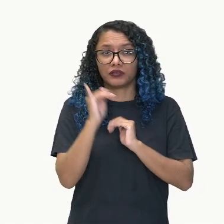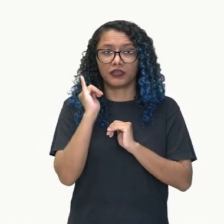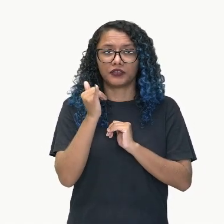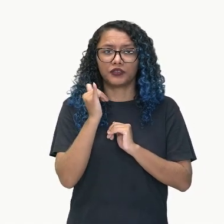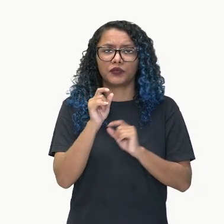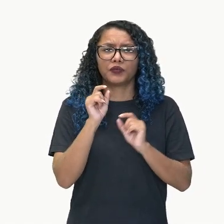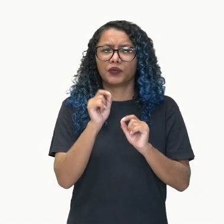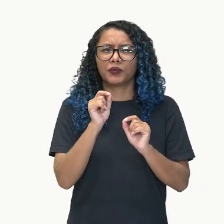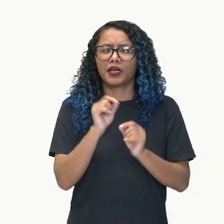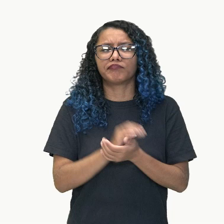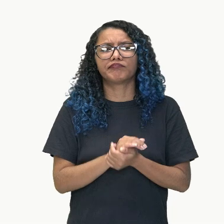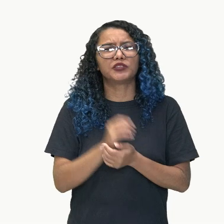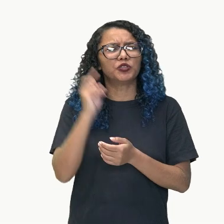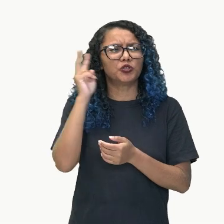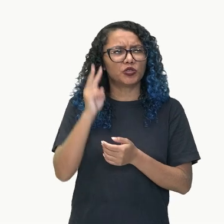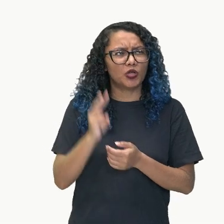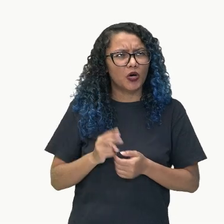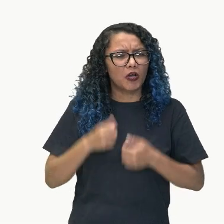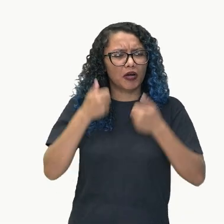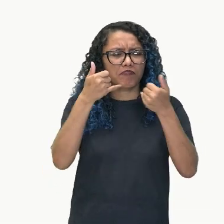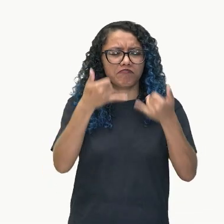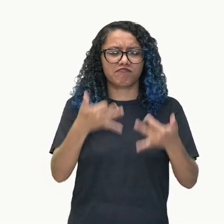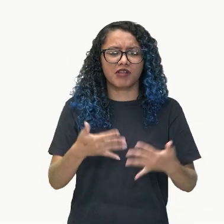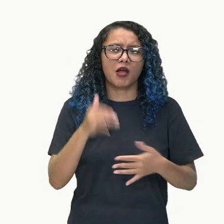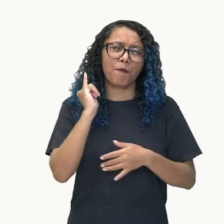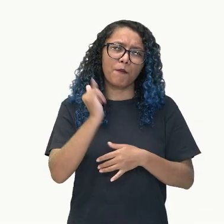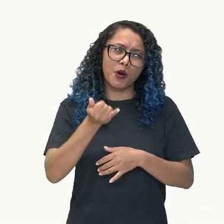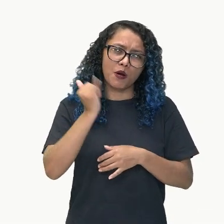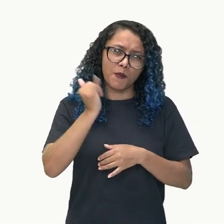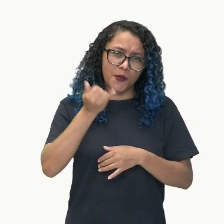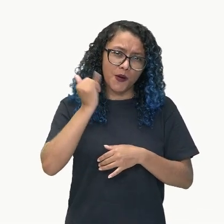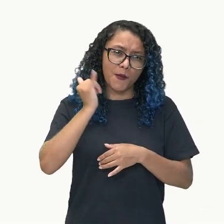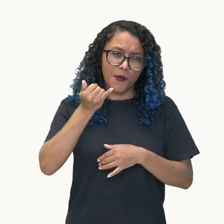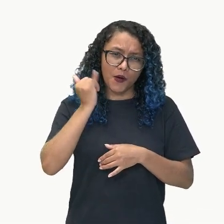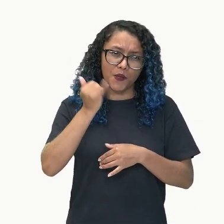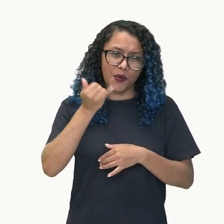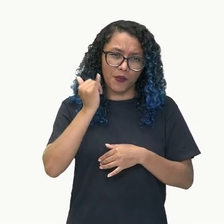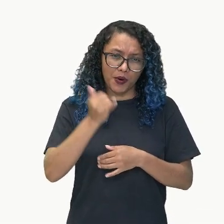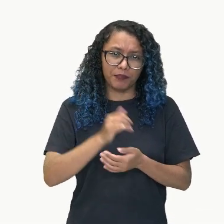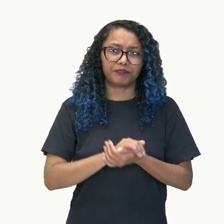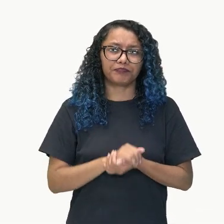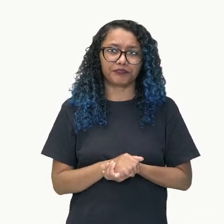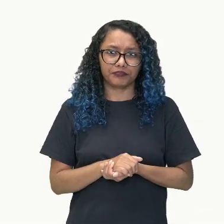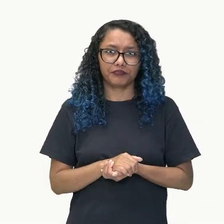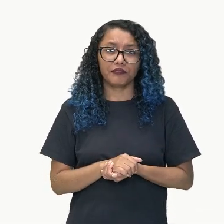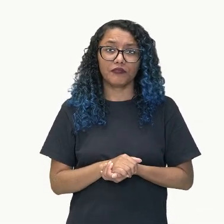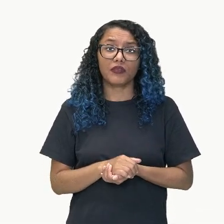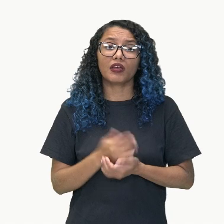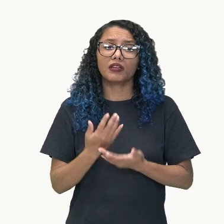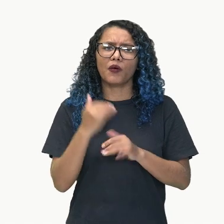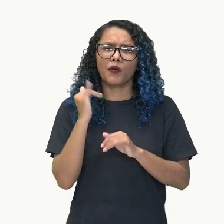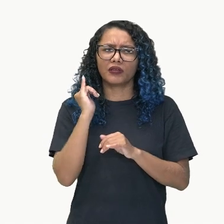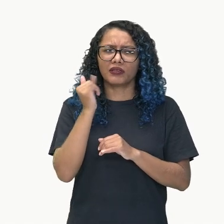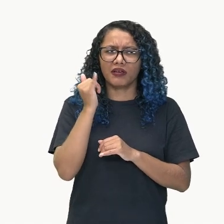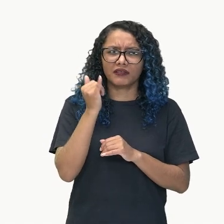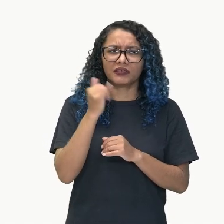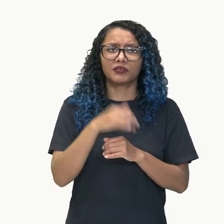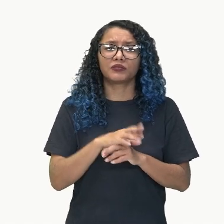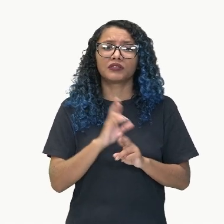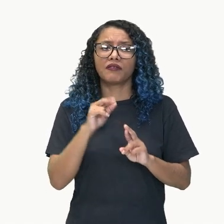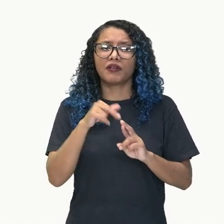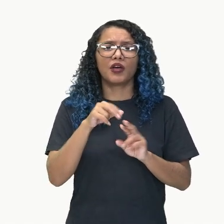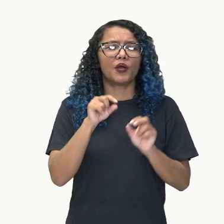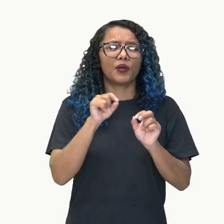historias. Entonces, la narración hace referencia a la manera de